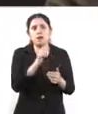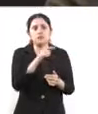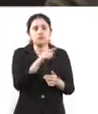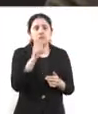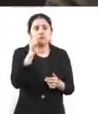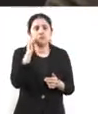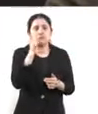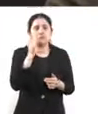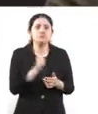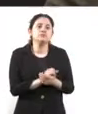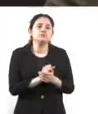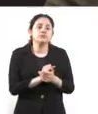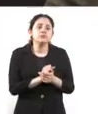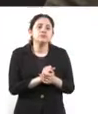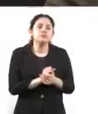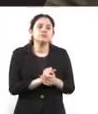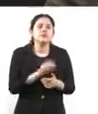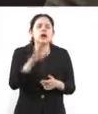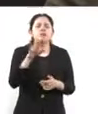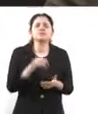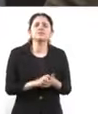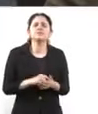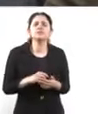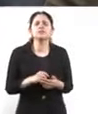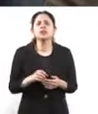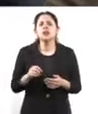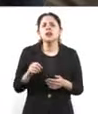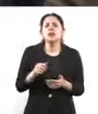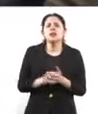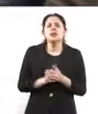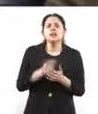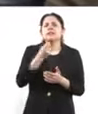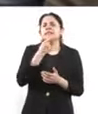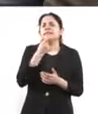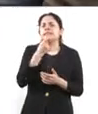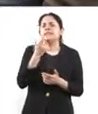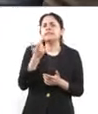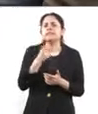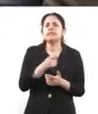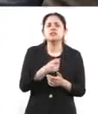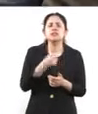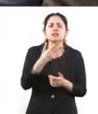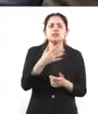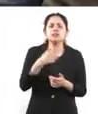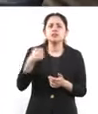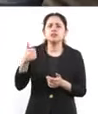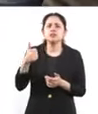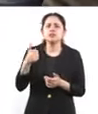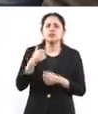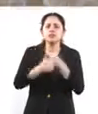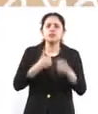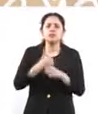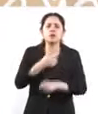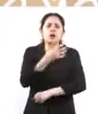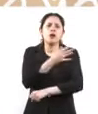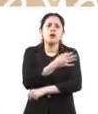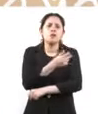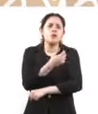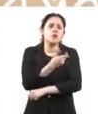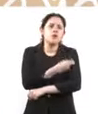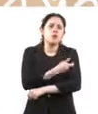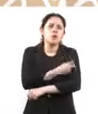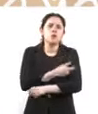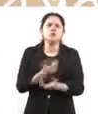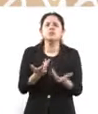Y nada más, doctora, ¿cuándo van a anunciar vacunación para los niños de 5 y 6 años y segundas dosis? ¿Ya tienen alguna… Sí, estamos